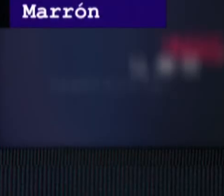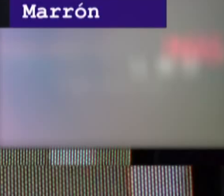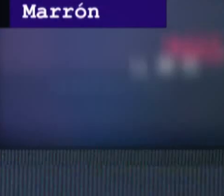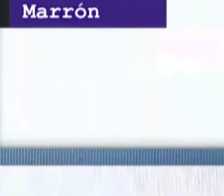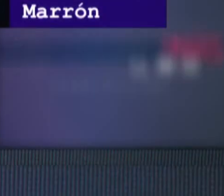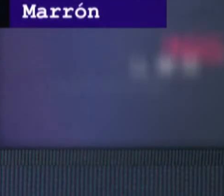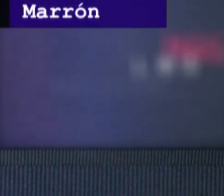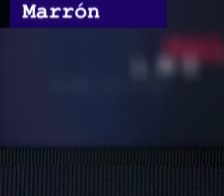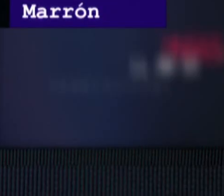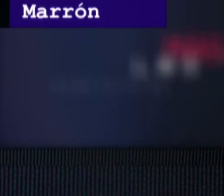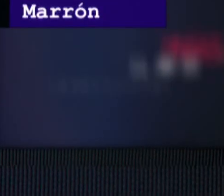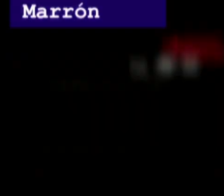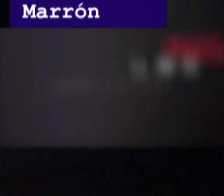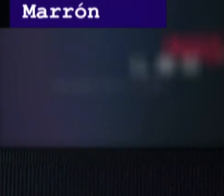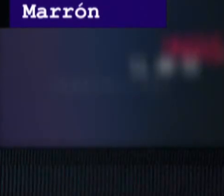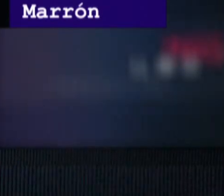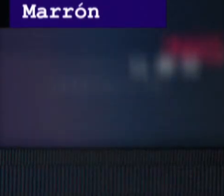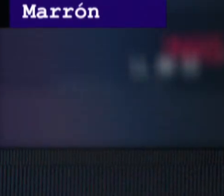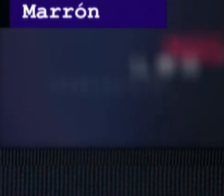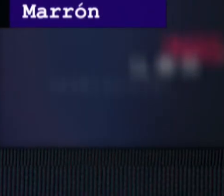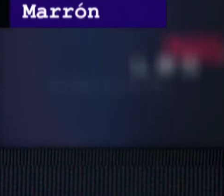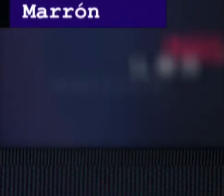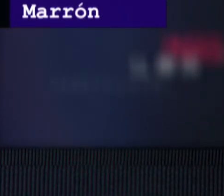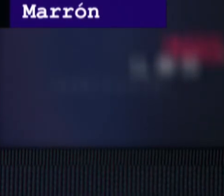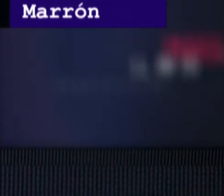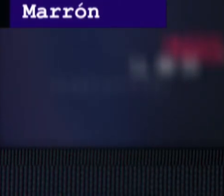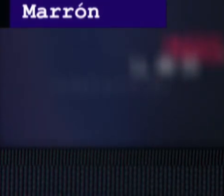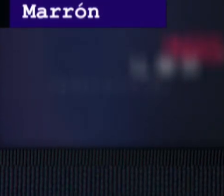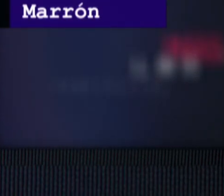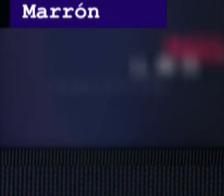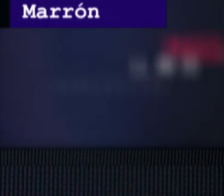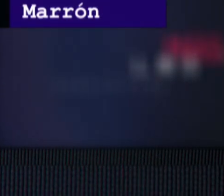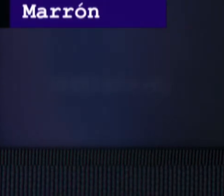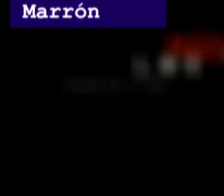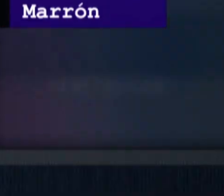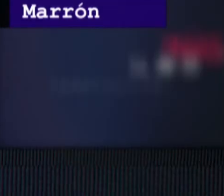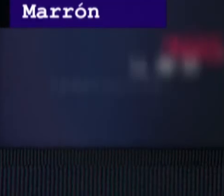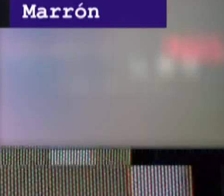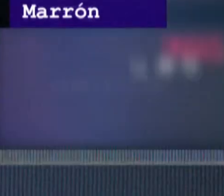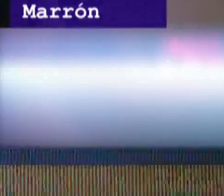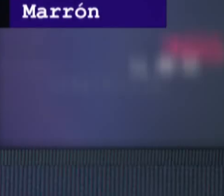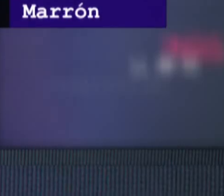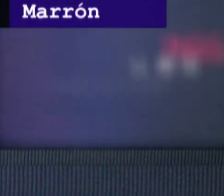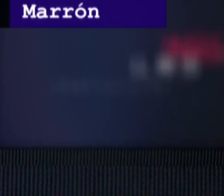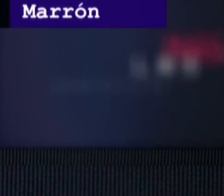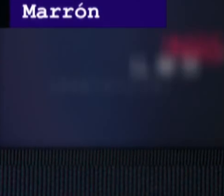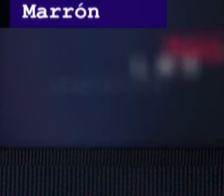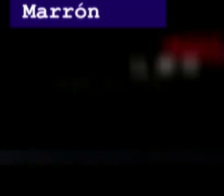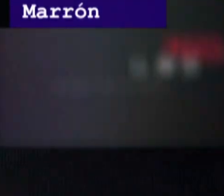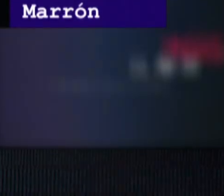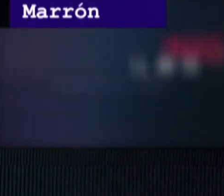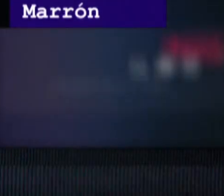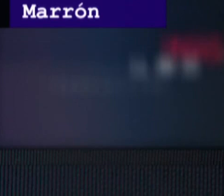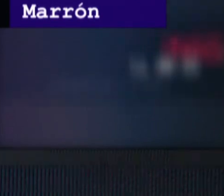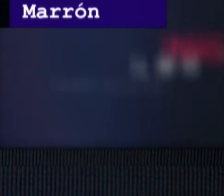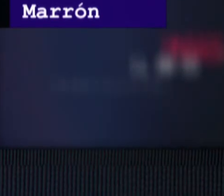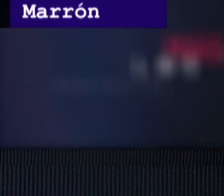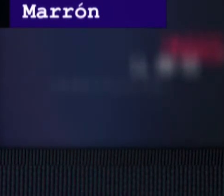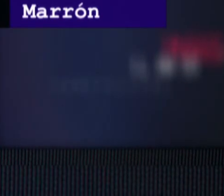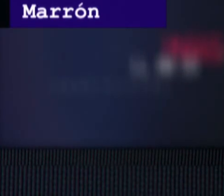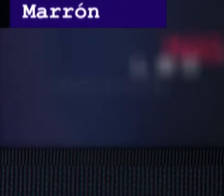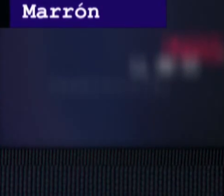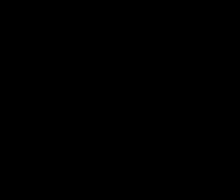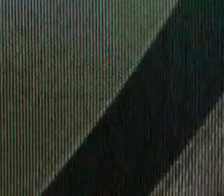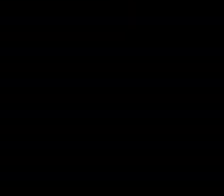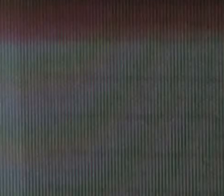Ahora tiene orden de arresto. Entrégate. Que la policía te está buscando. Y cuando te encuentren, te van a arrestar. Y te van a